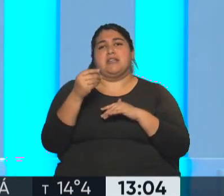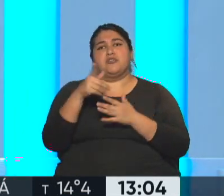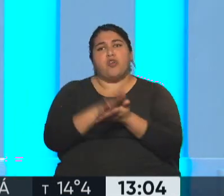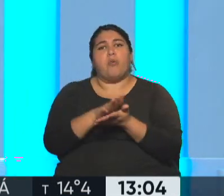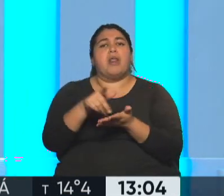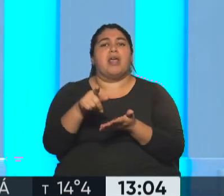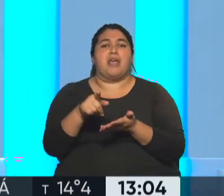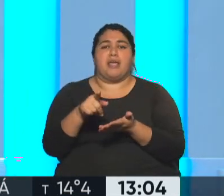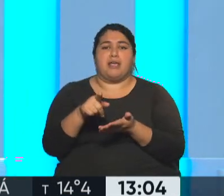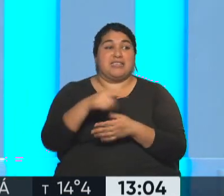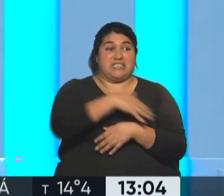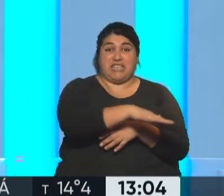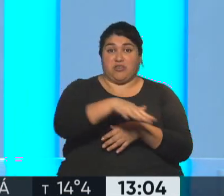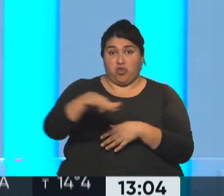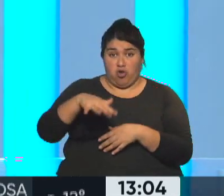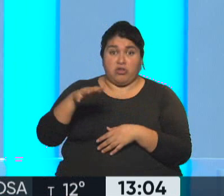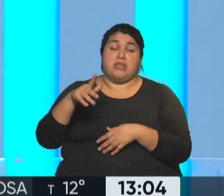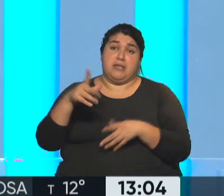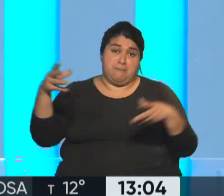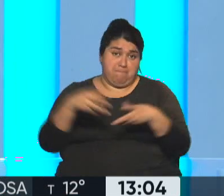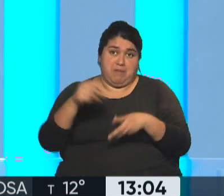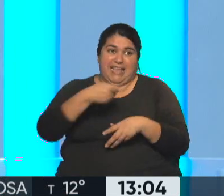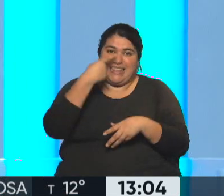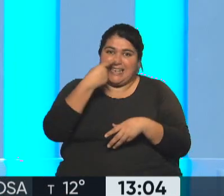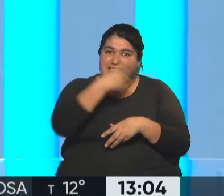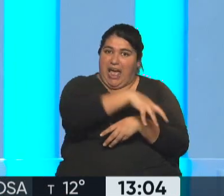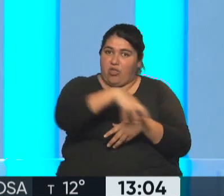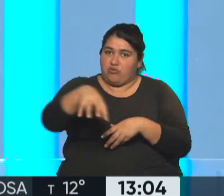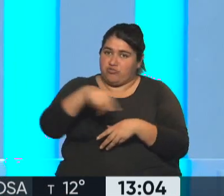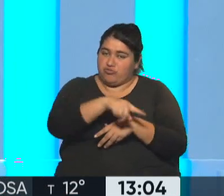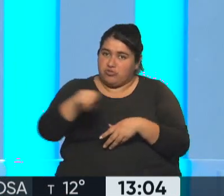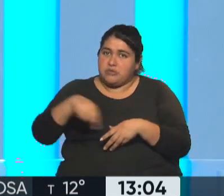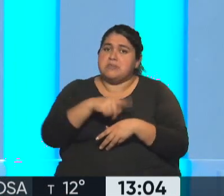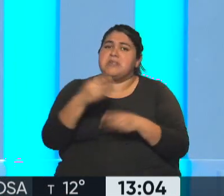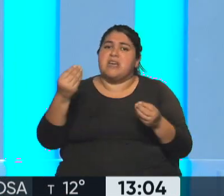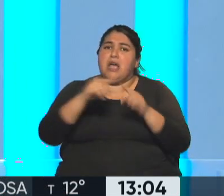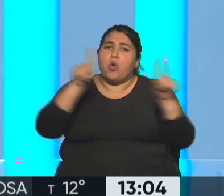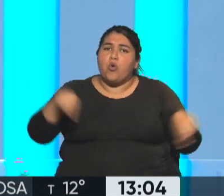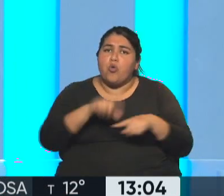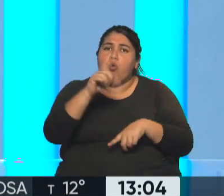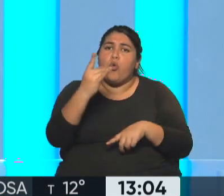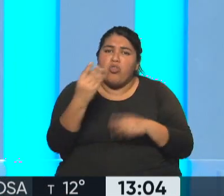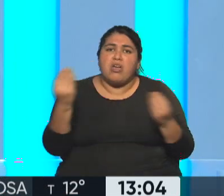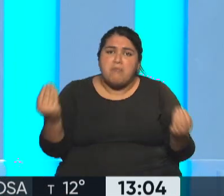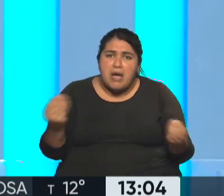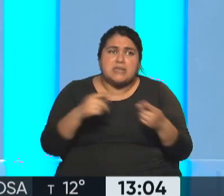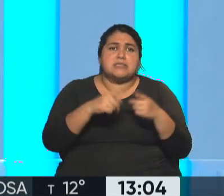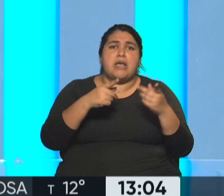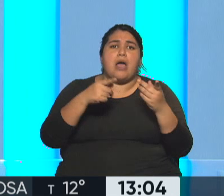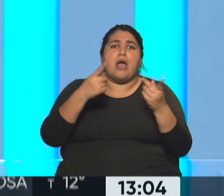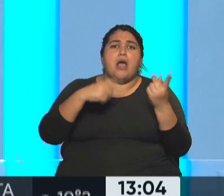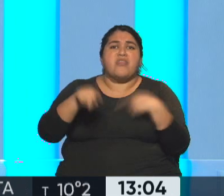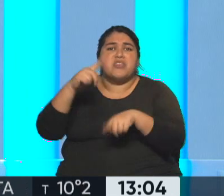sectores interesados en la temática, planteando qué pasa con el CUD, cómo es su tramitación,